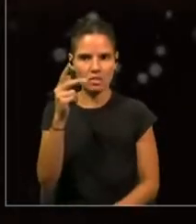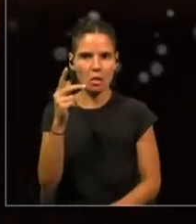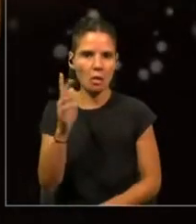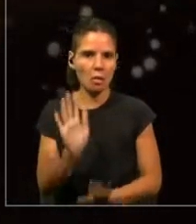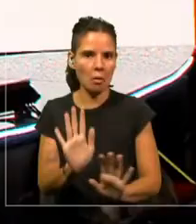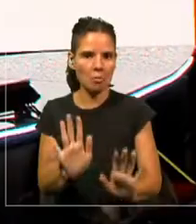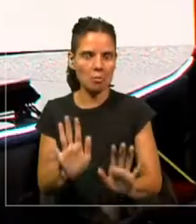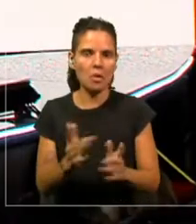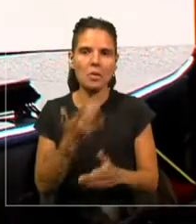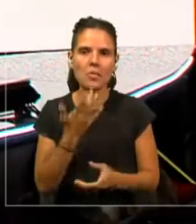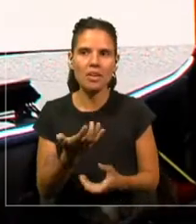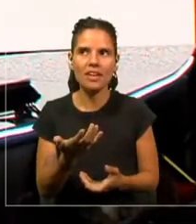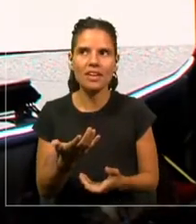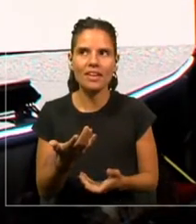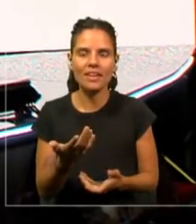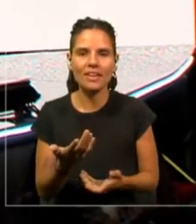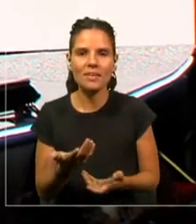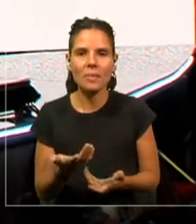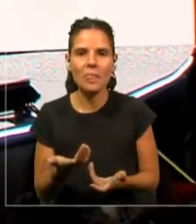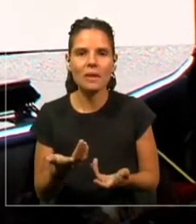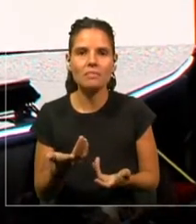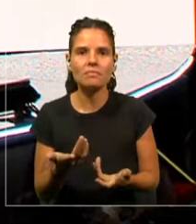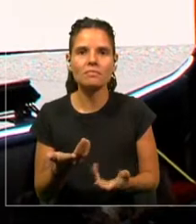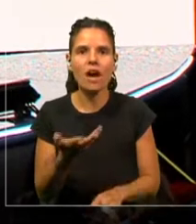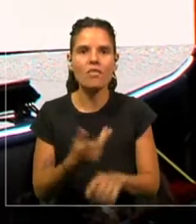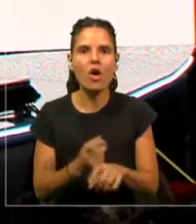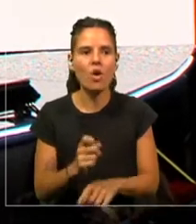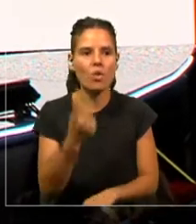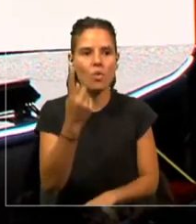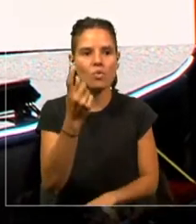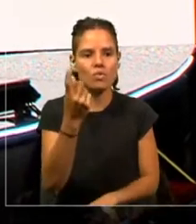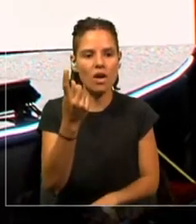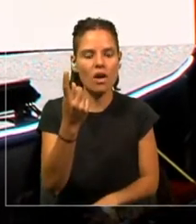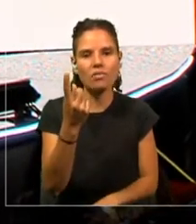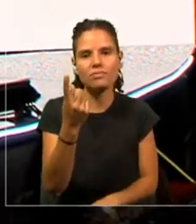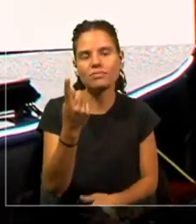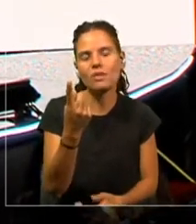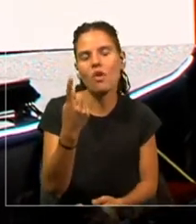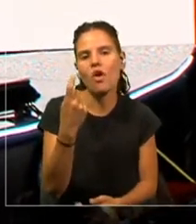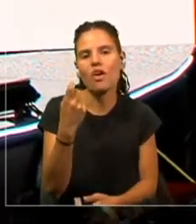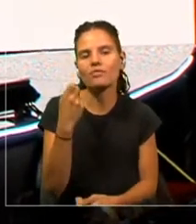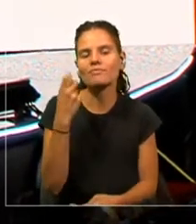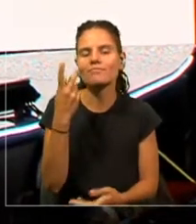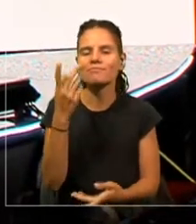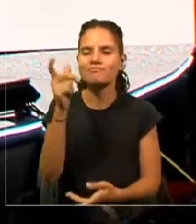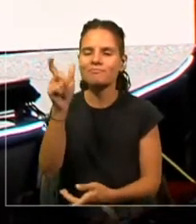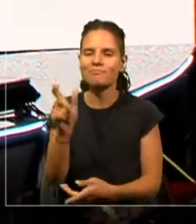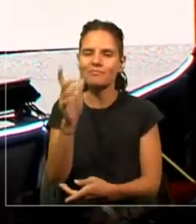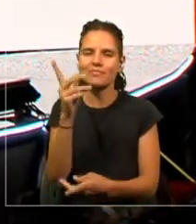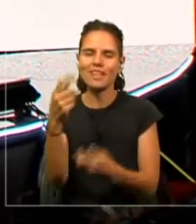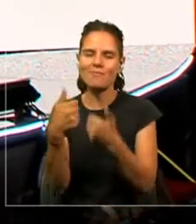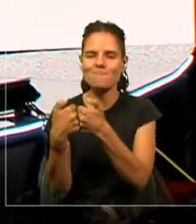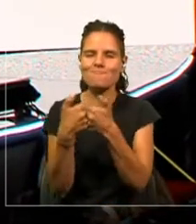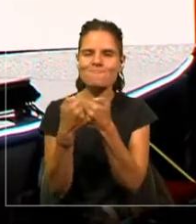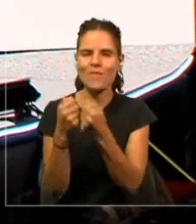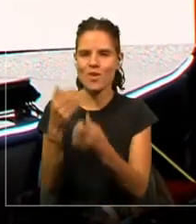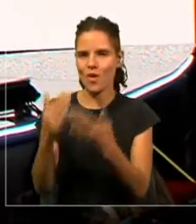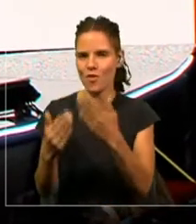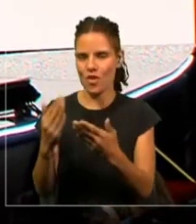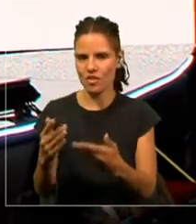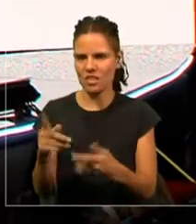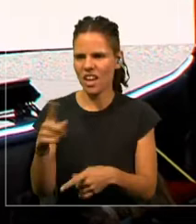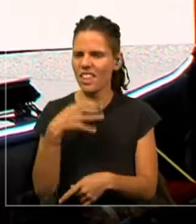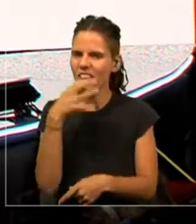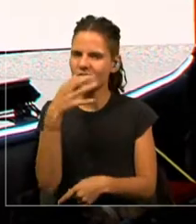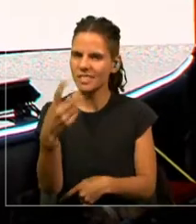porque íbamos a tener un amante robot en vez de eso. Y predijo que los robots eran